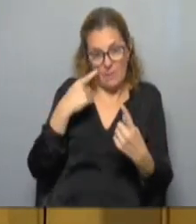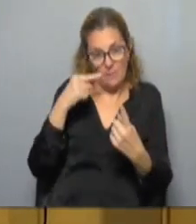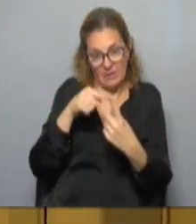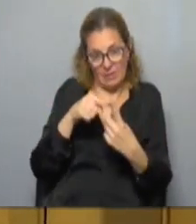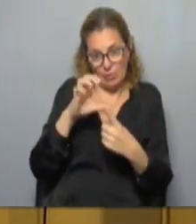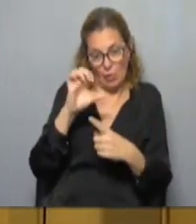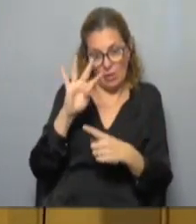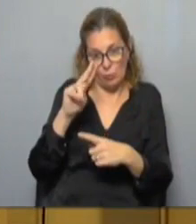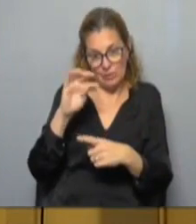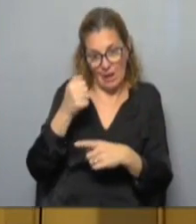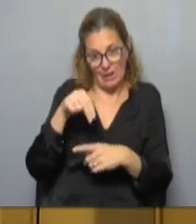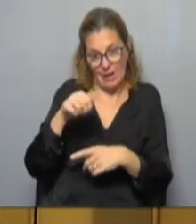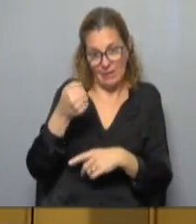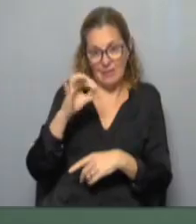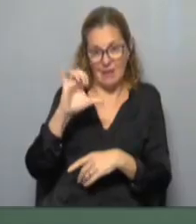eutanasia.